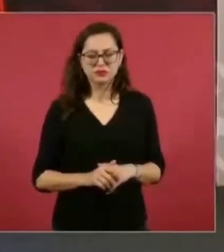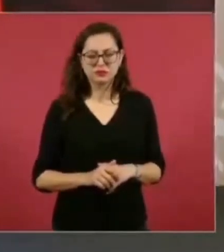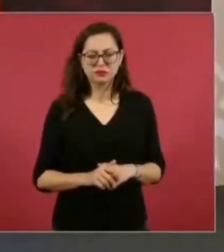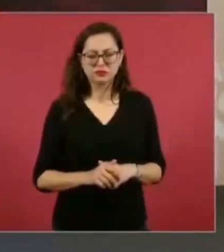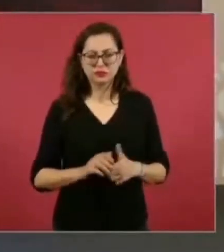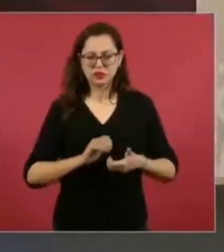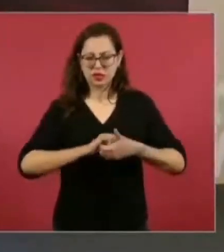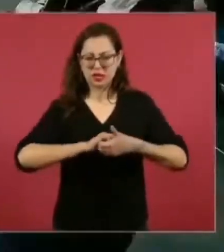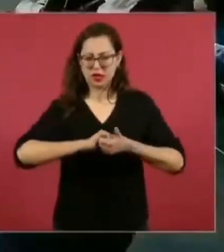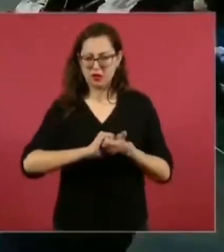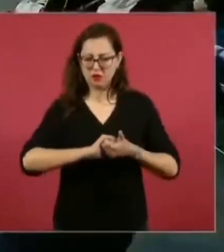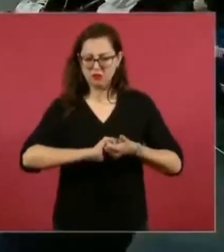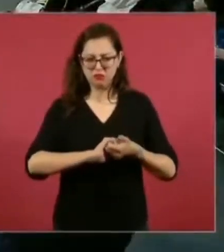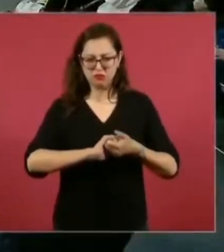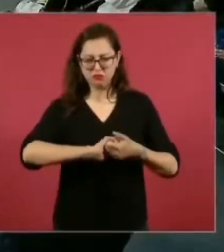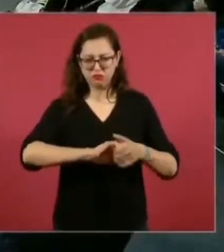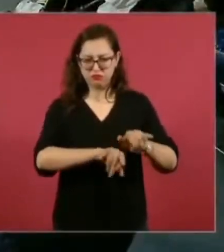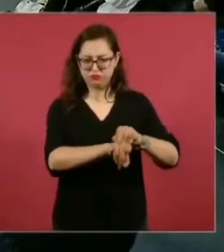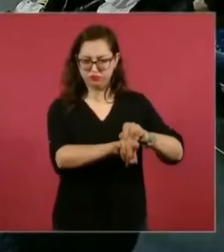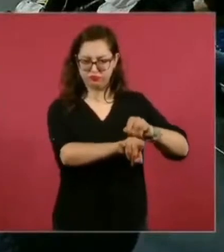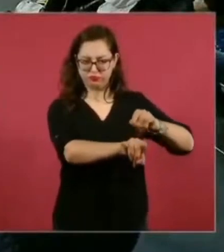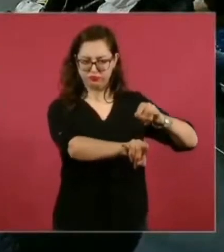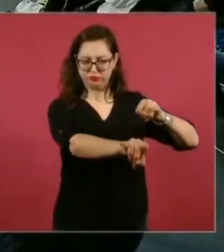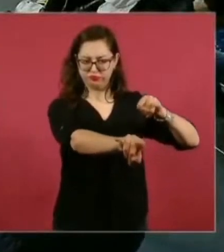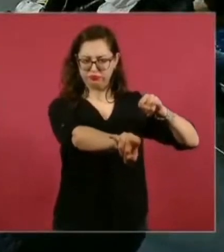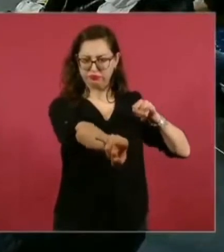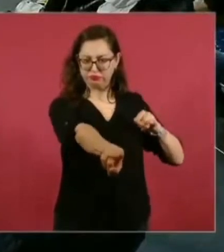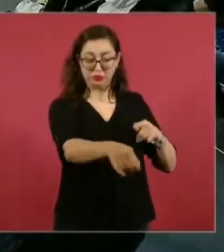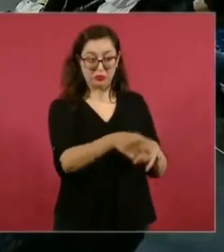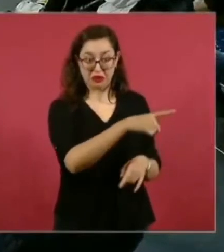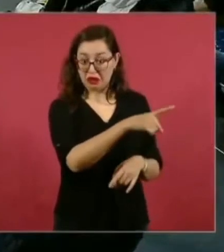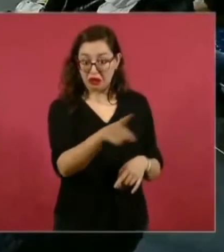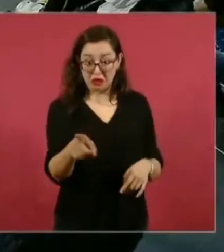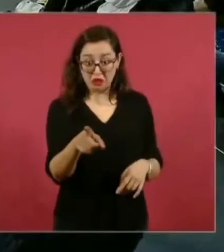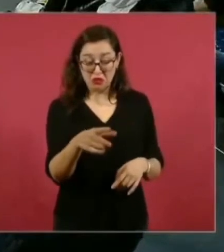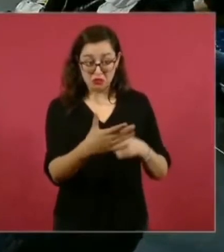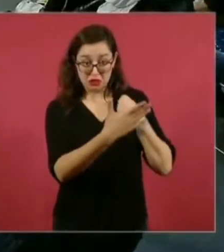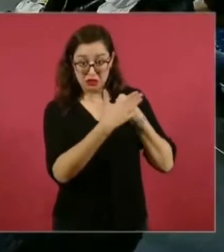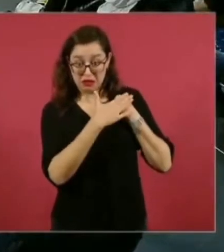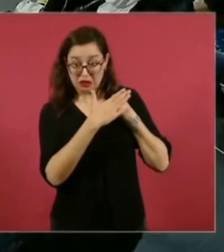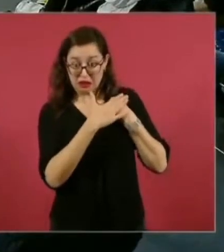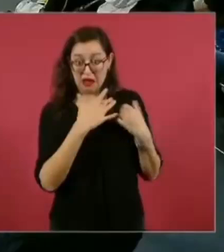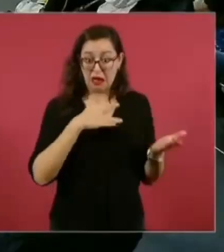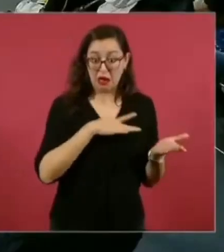Pero no nos pidieron apoyo, ellos tomaron la decisión.